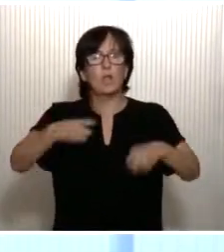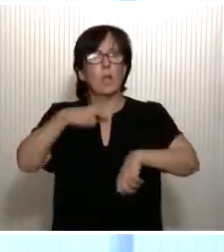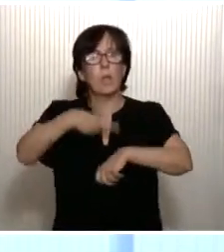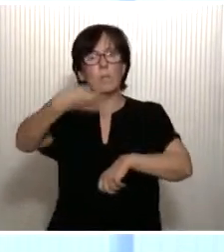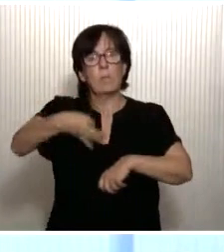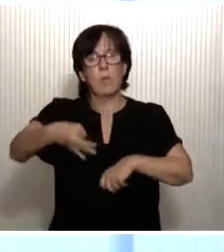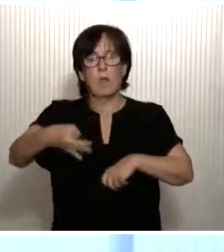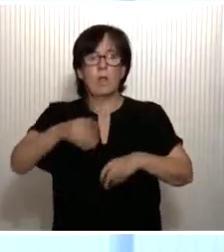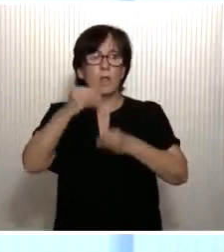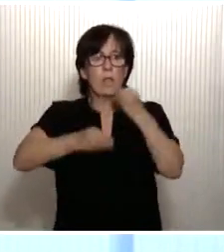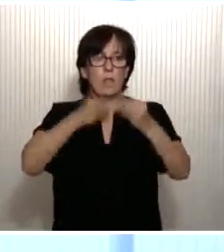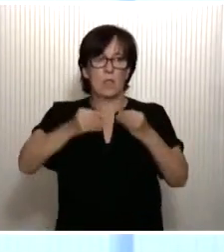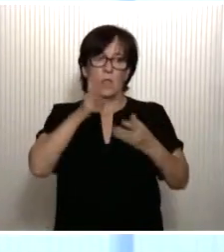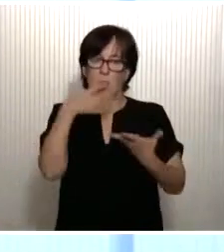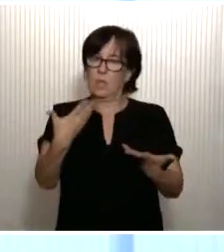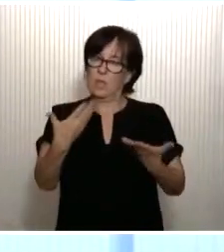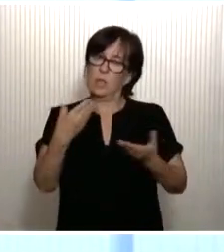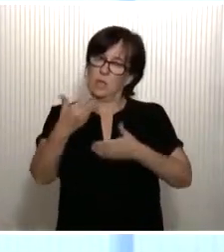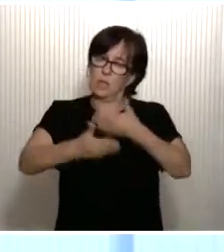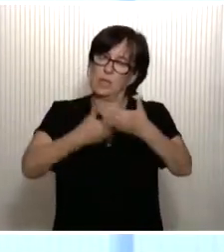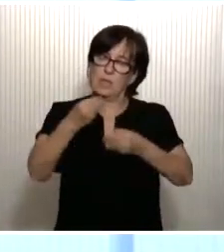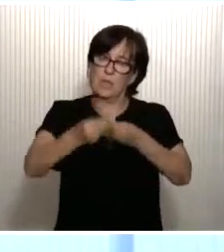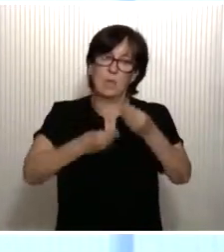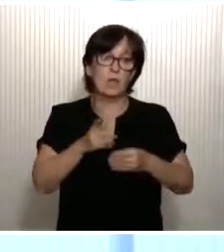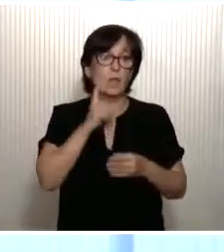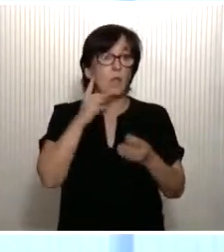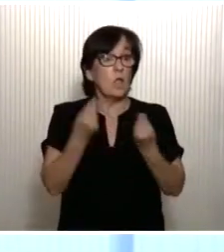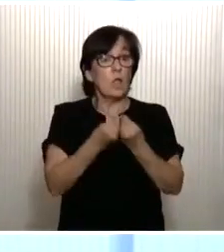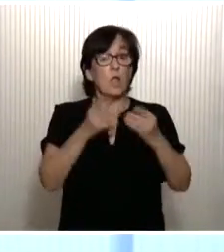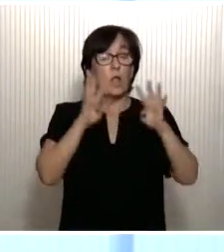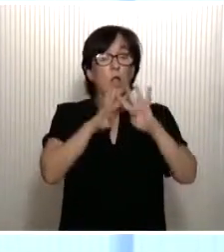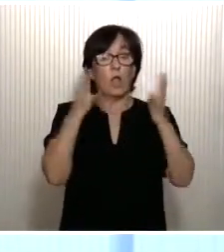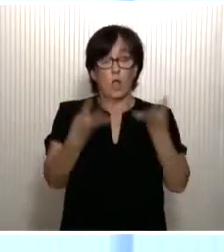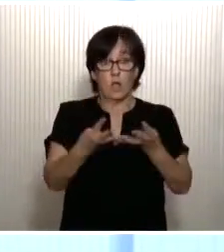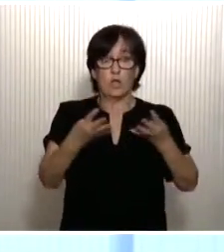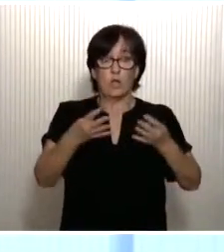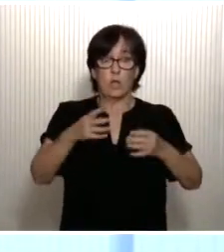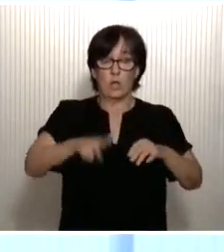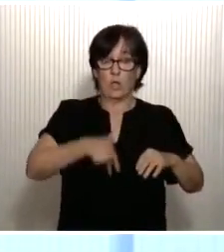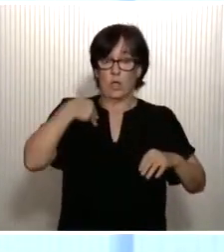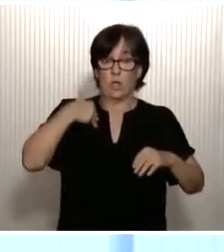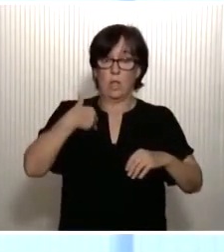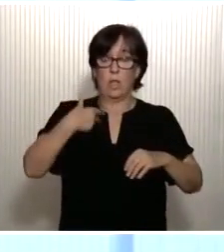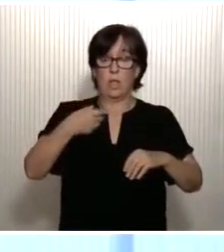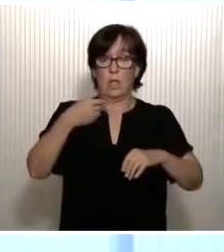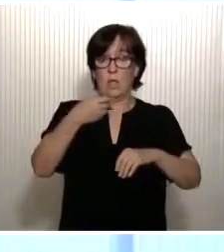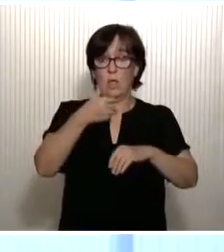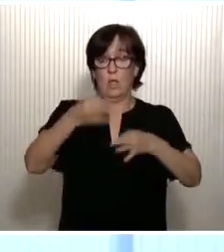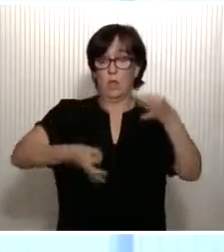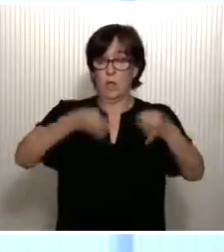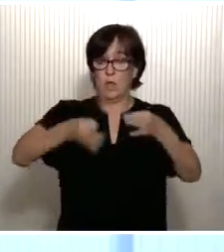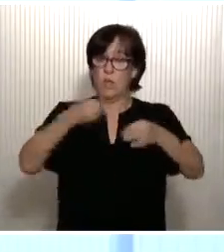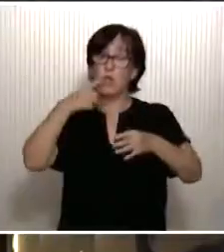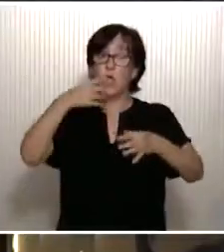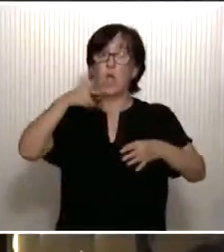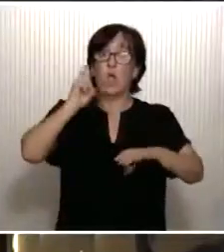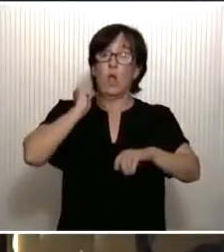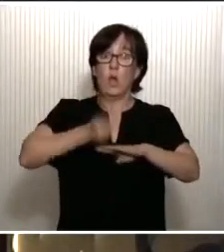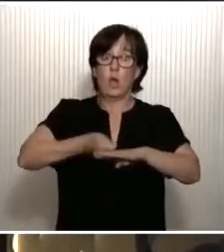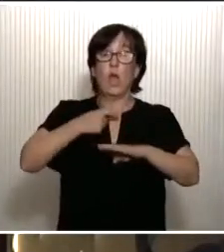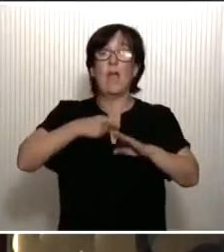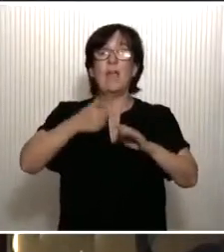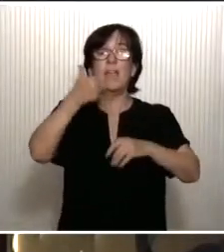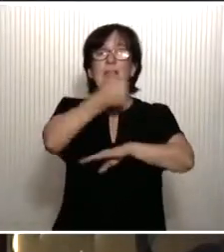y a la cual ya estamos llegando tarde. Y junto con el Consejo General del Poder Judicial, que es el órgano, el gobierno de los jueces, el Tribunal